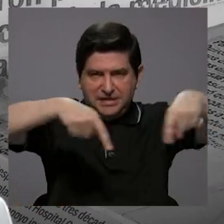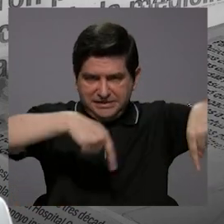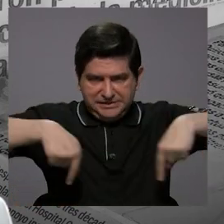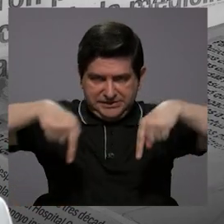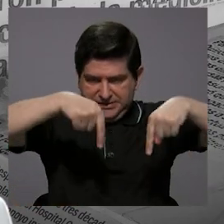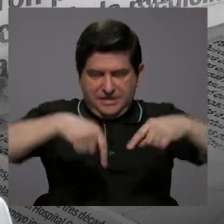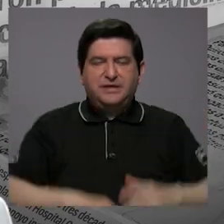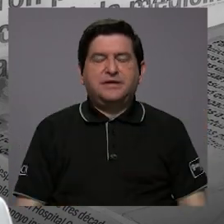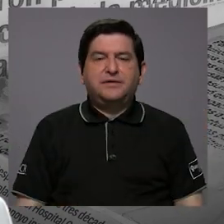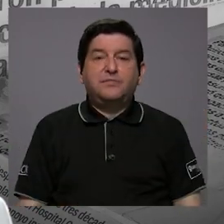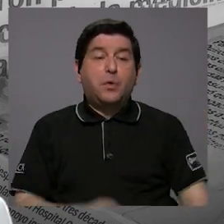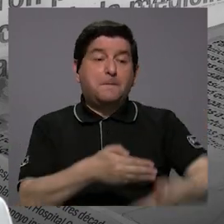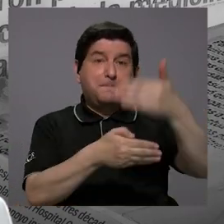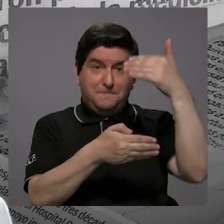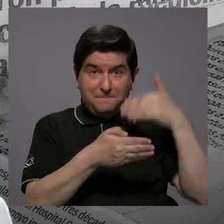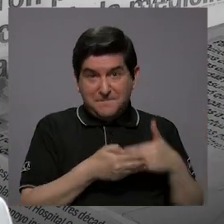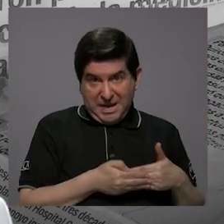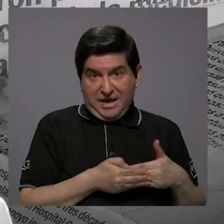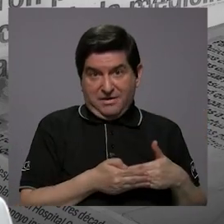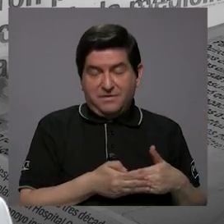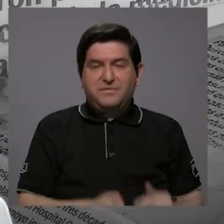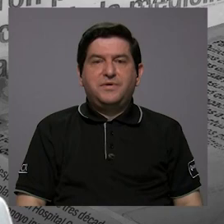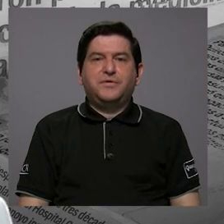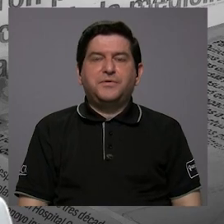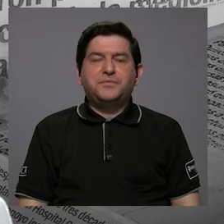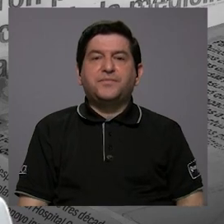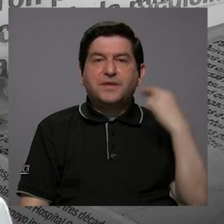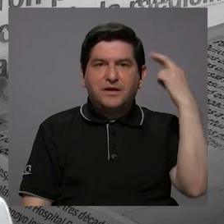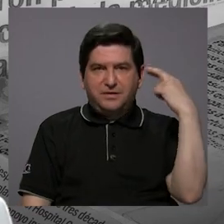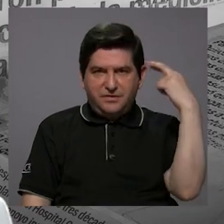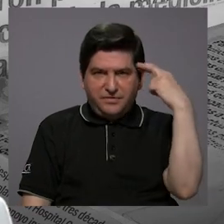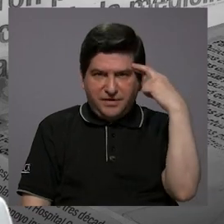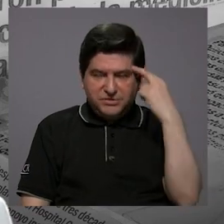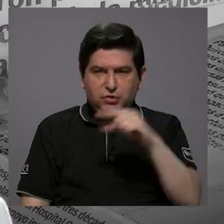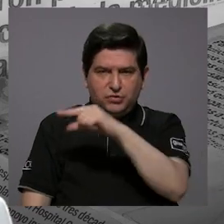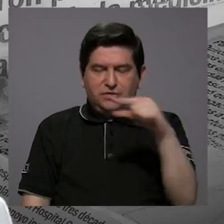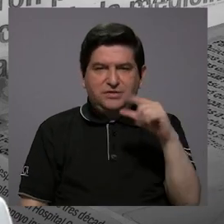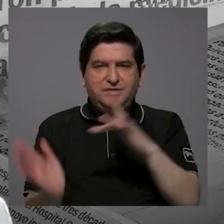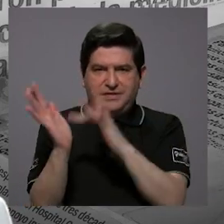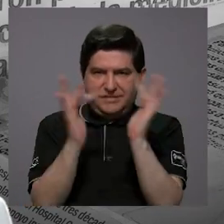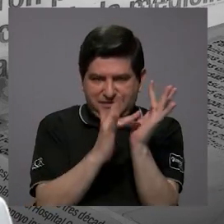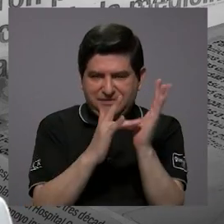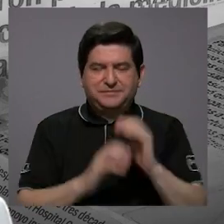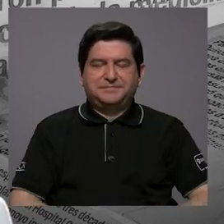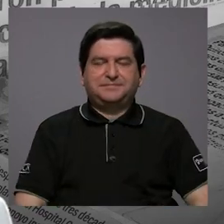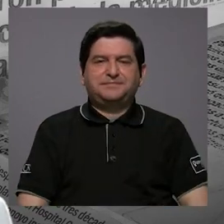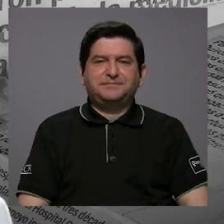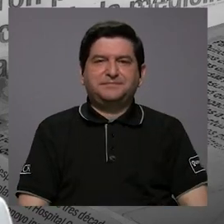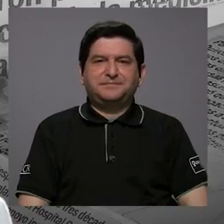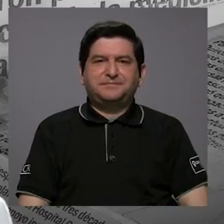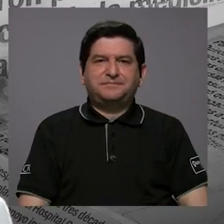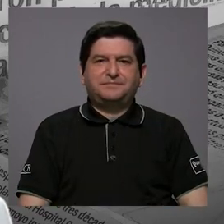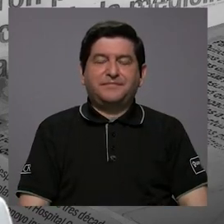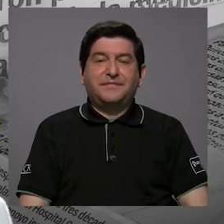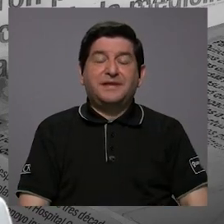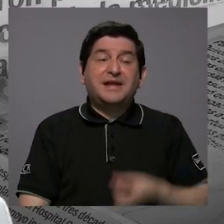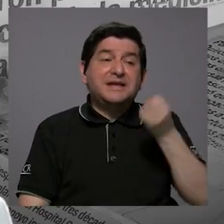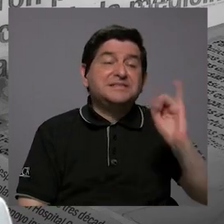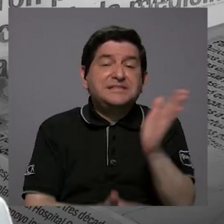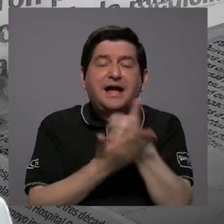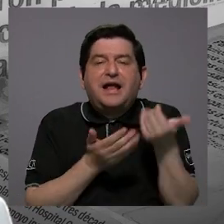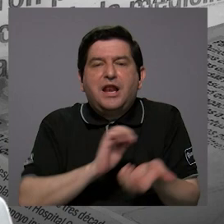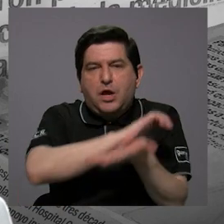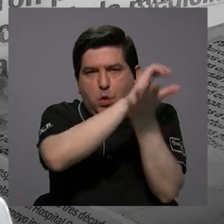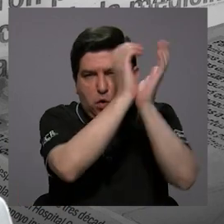fue grabado antes por motivos de Semana Santa. Así que si hay algún